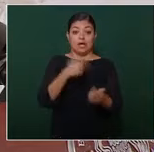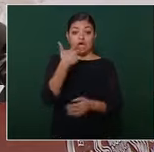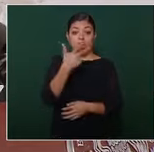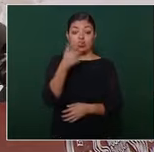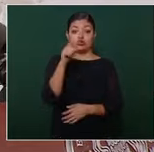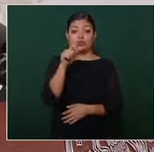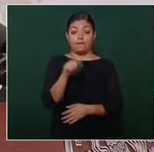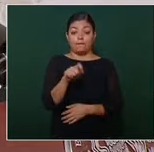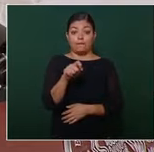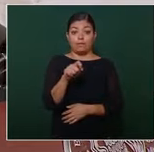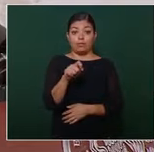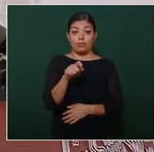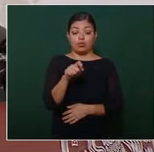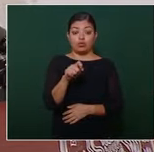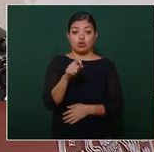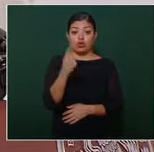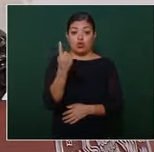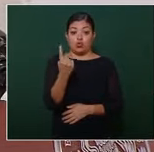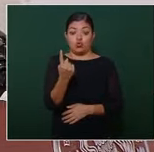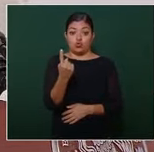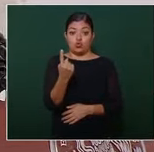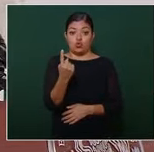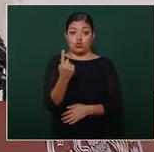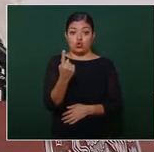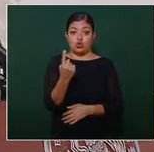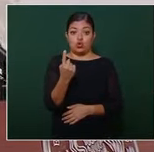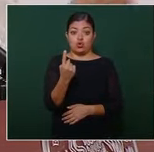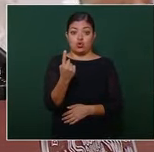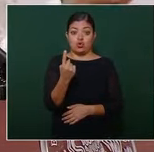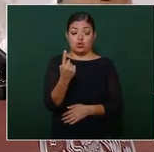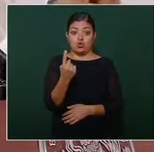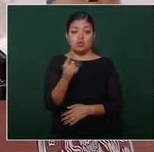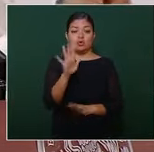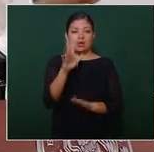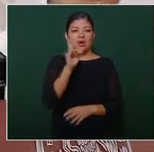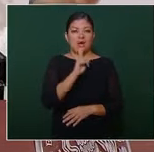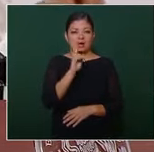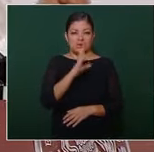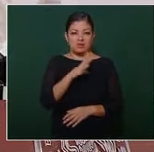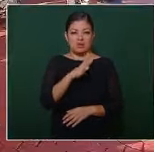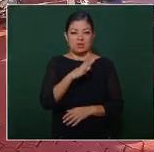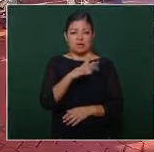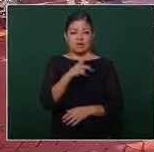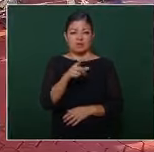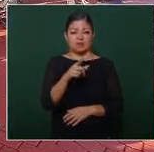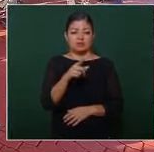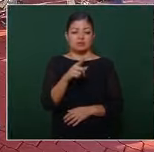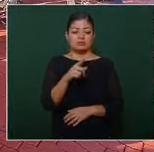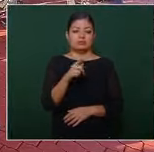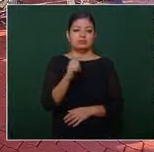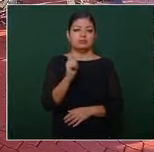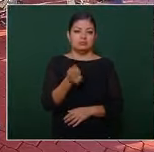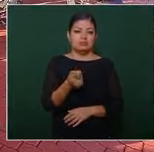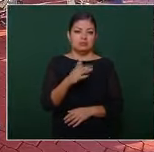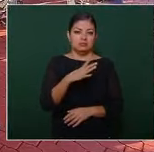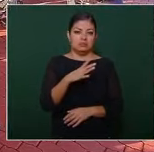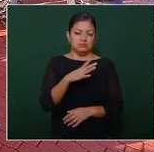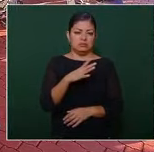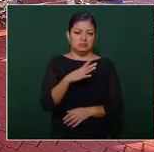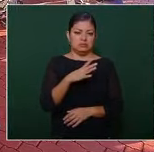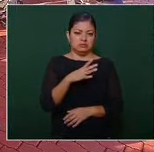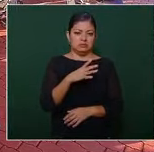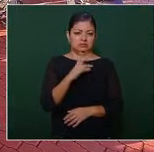.1 a ver si tienen ahí el dato ya traíamos